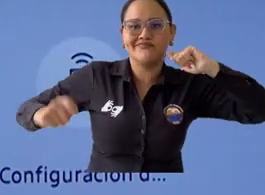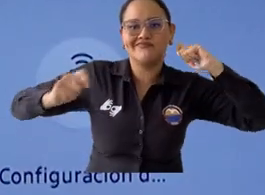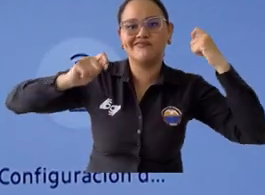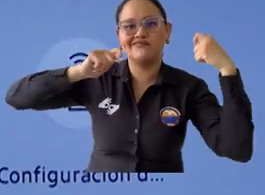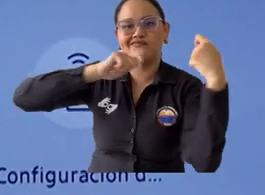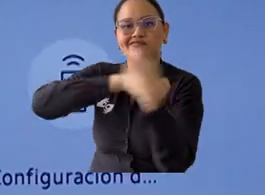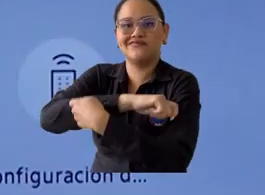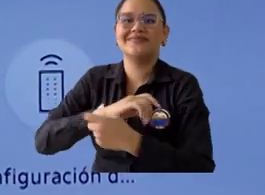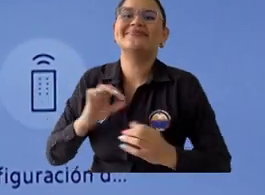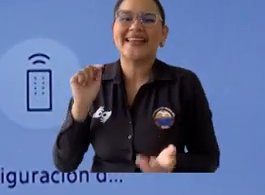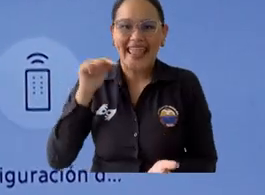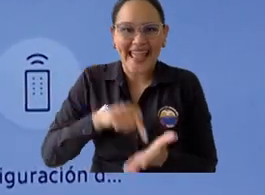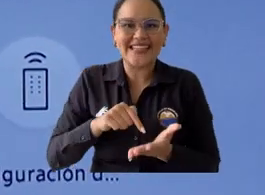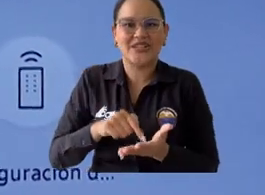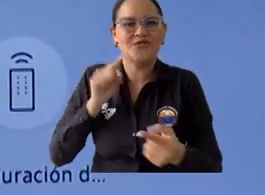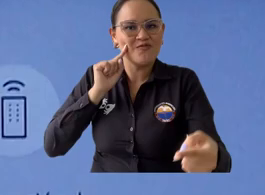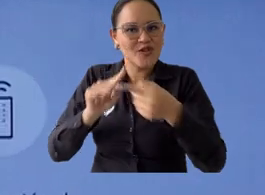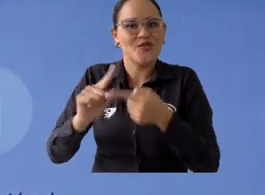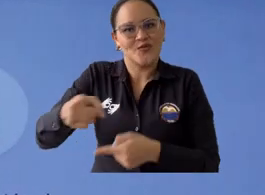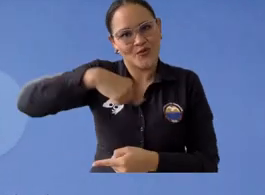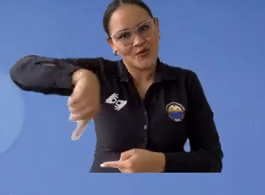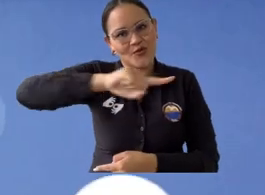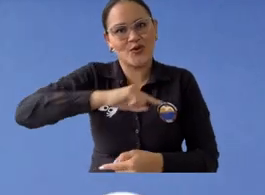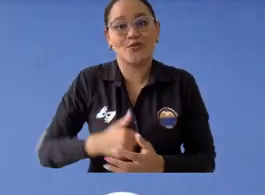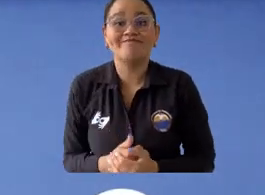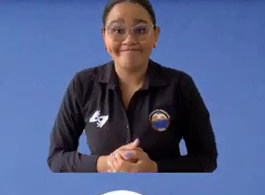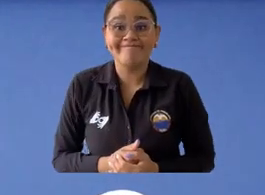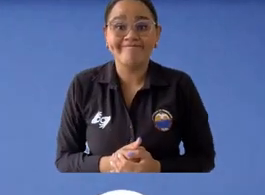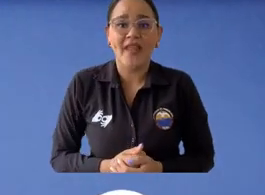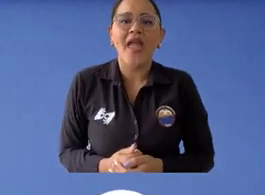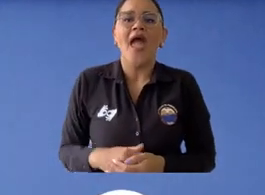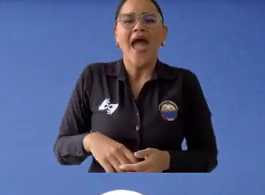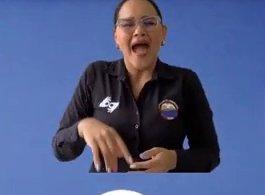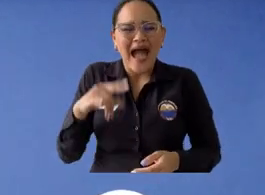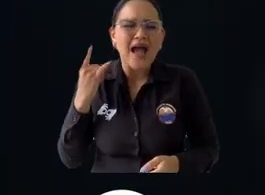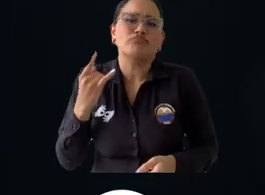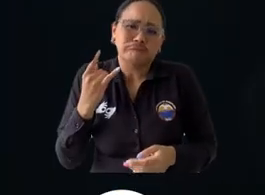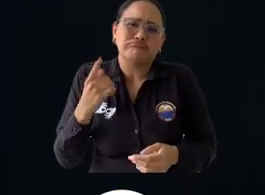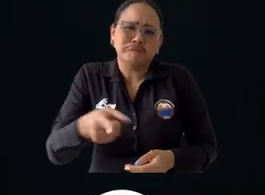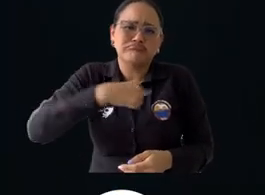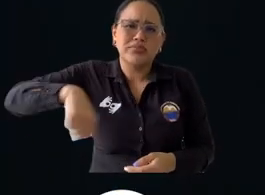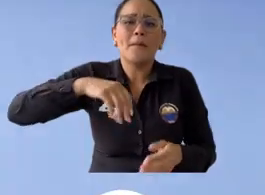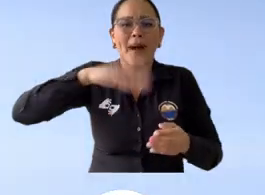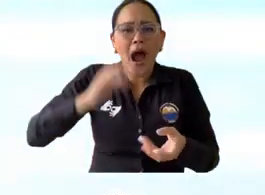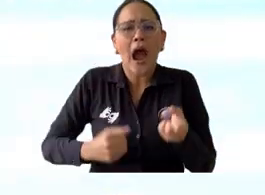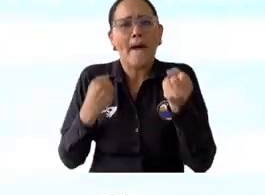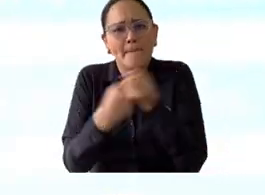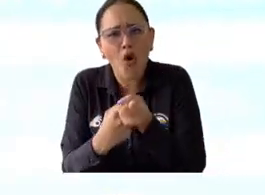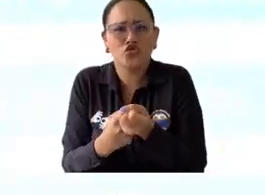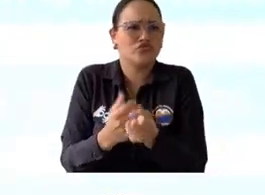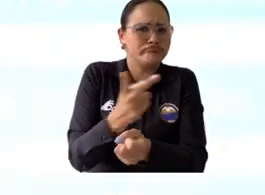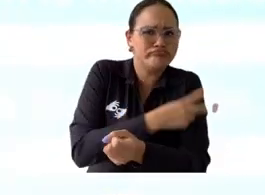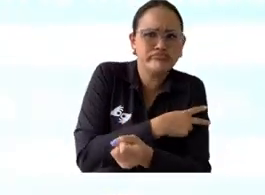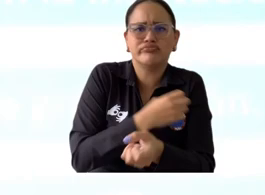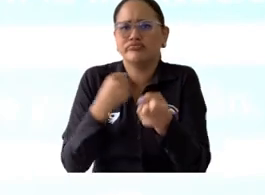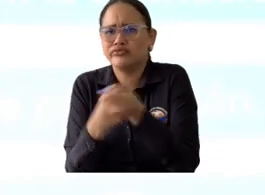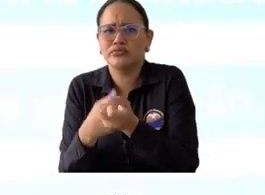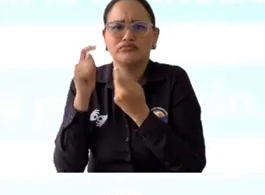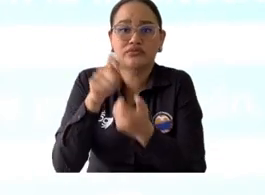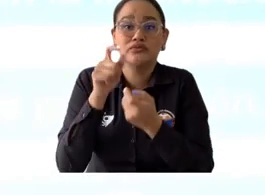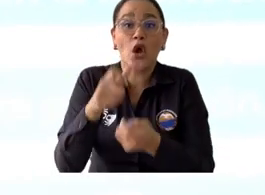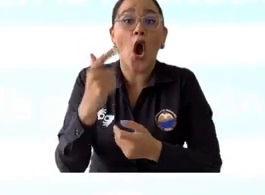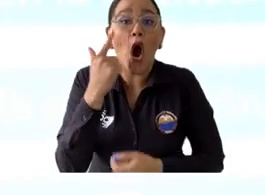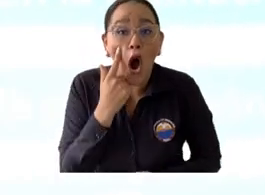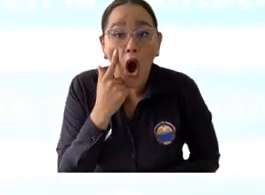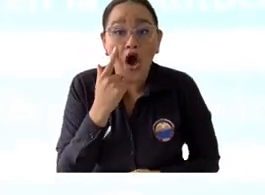su vida positivamente a partir de la educación esa es nuestra promesa de valor esa es nuestra premisa pero insisto por más que tengamos programas de alivio programas de